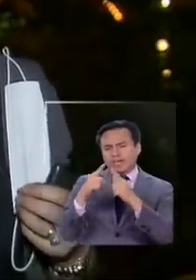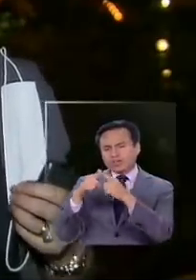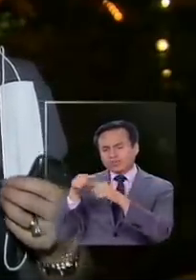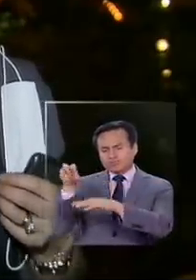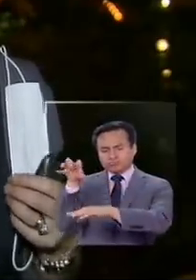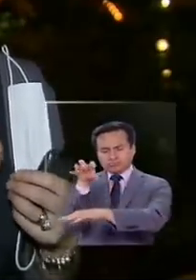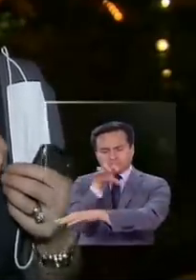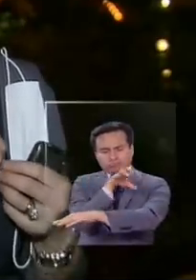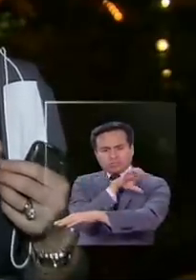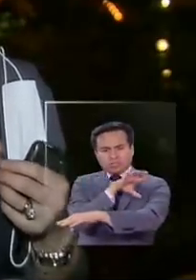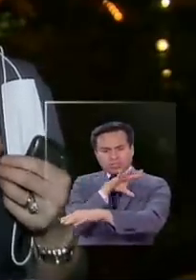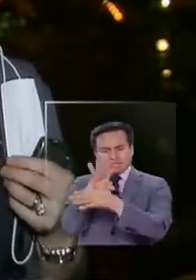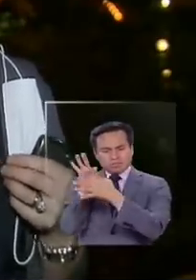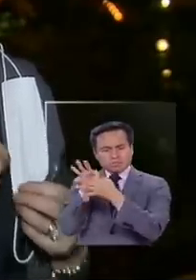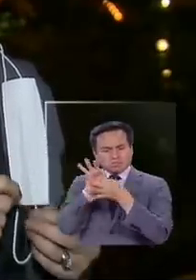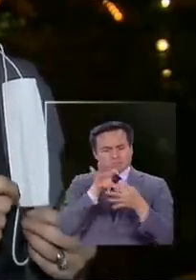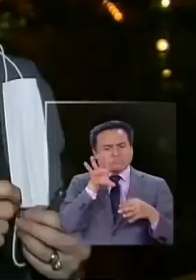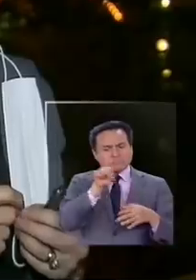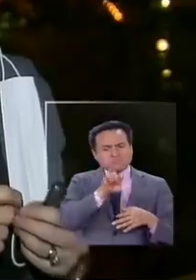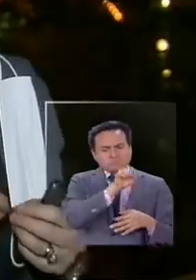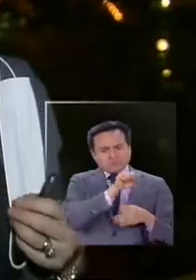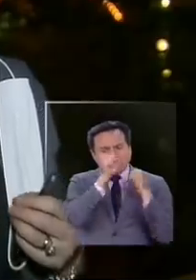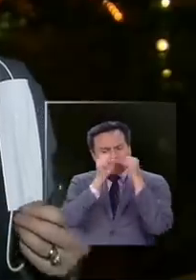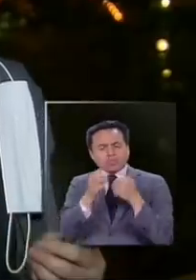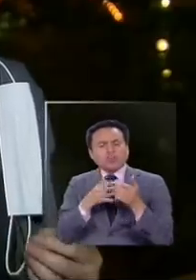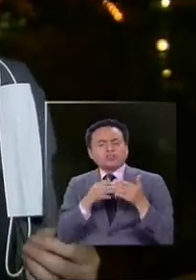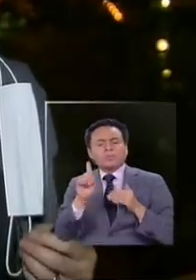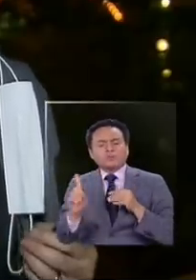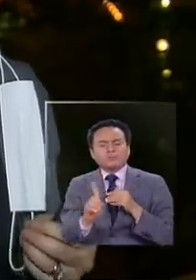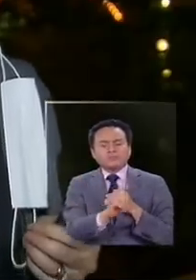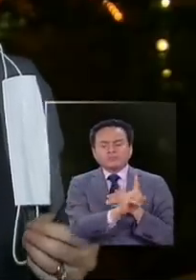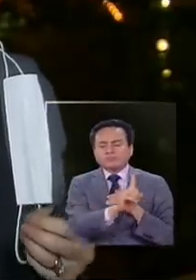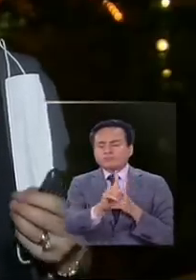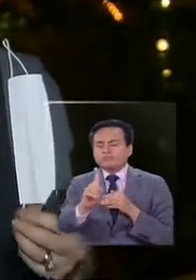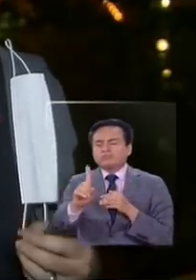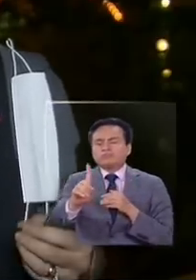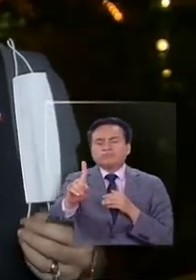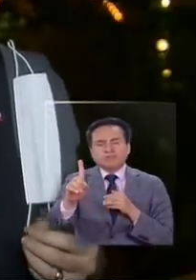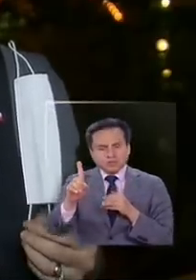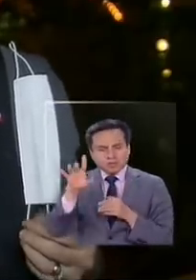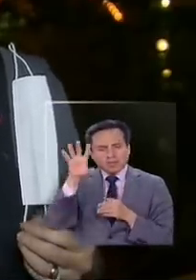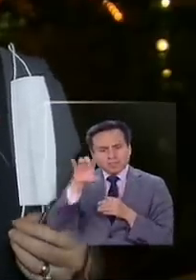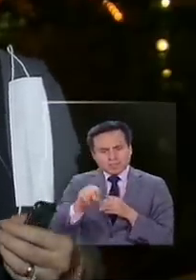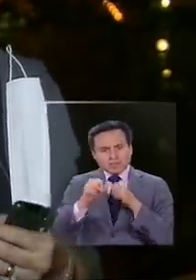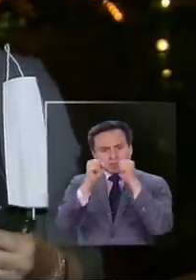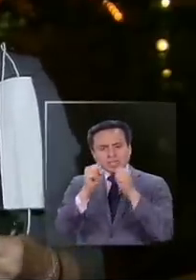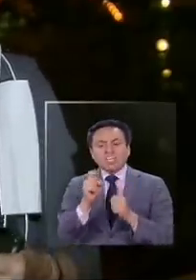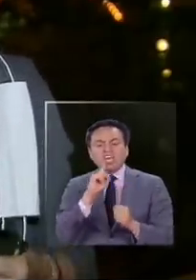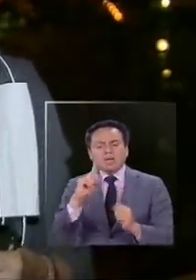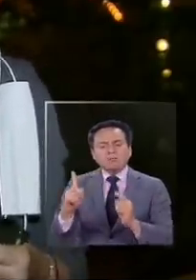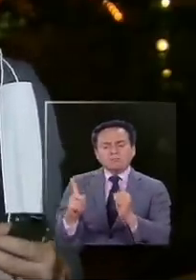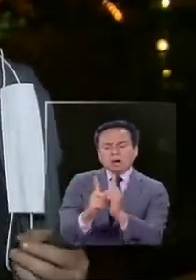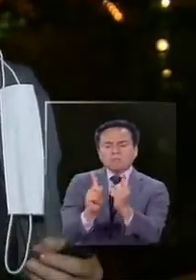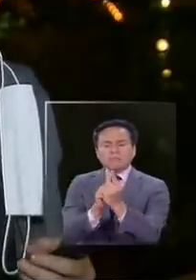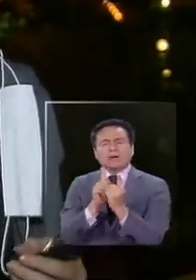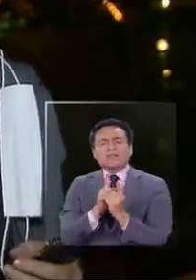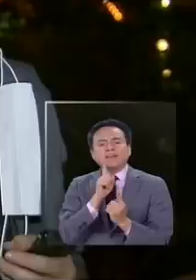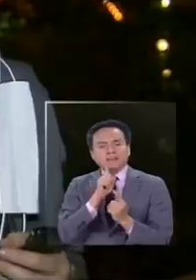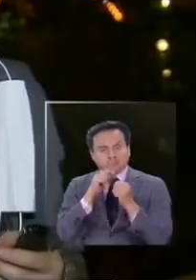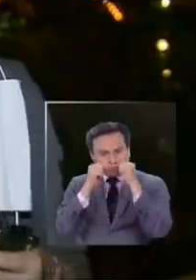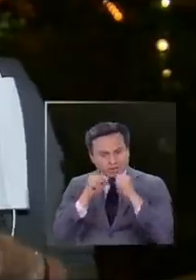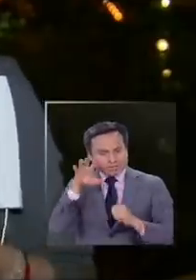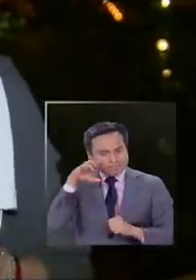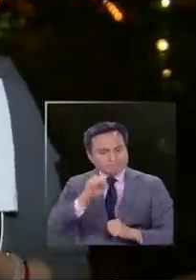bastante continuas, entonces uno puede saber dónde estuvo esa persona. También podría saber con qué otras personas estuvo.